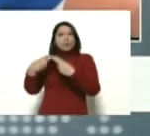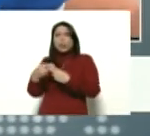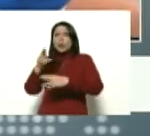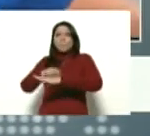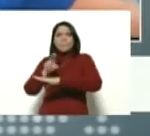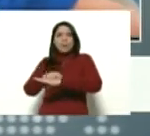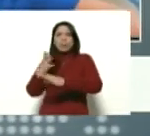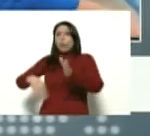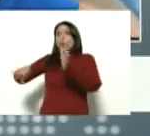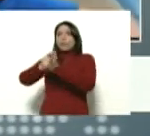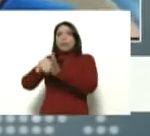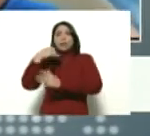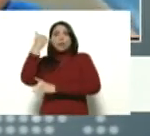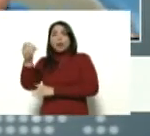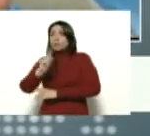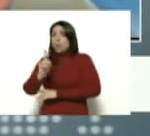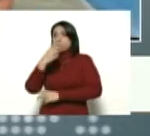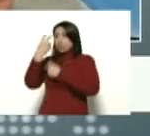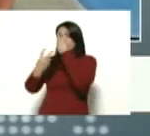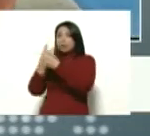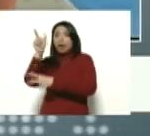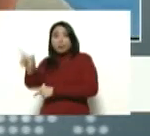volvió a llamar. No la visitaron.